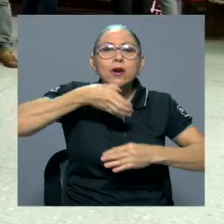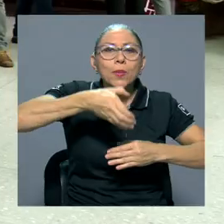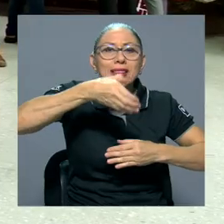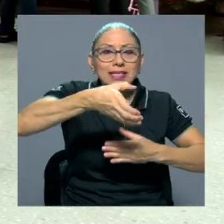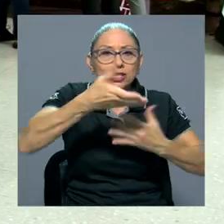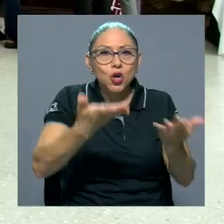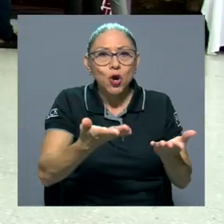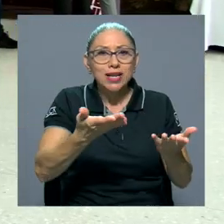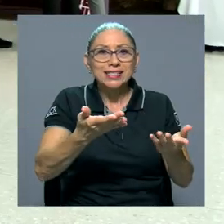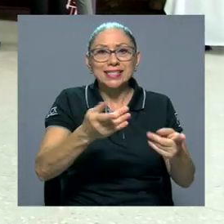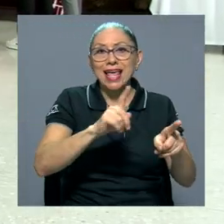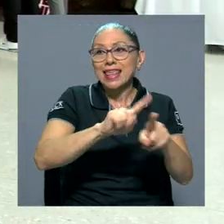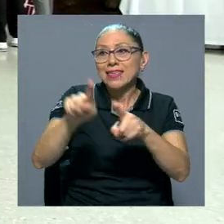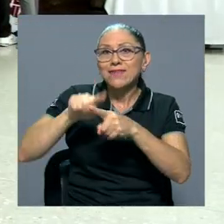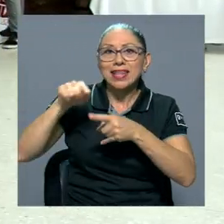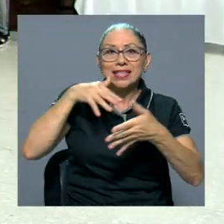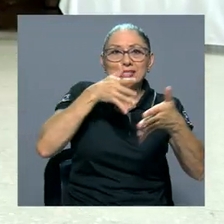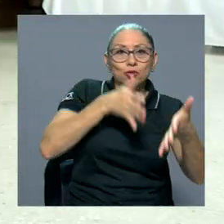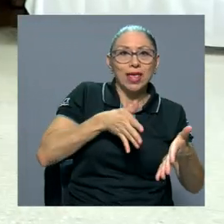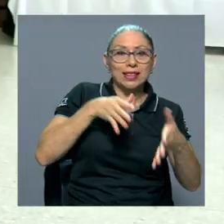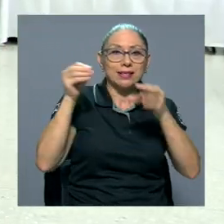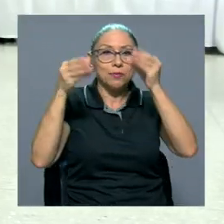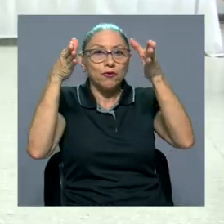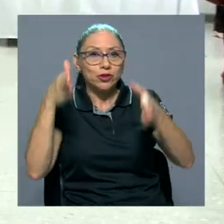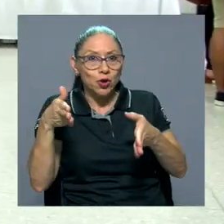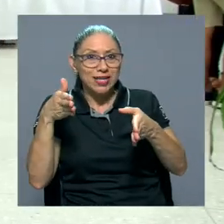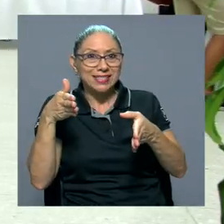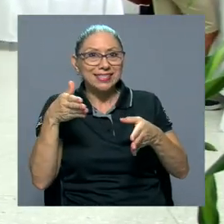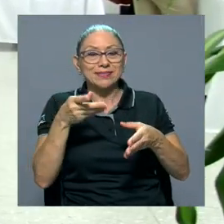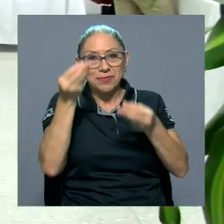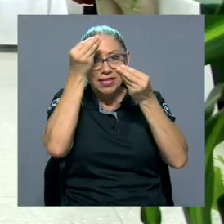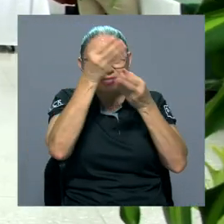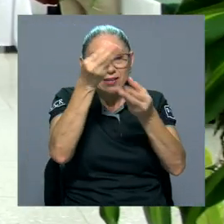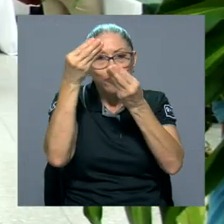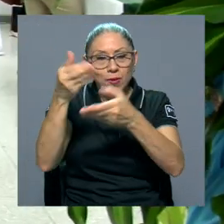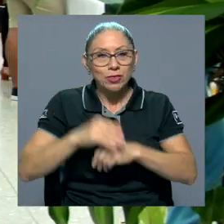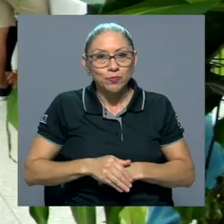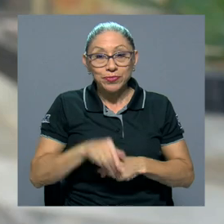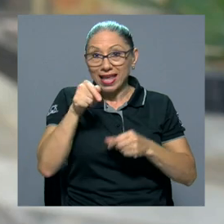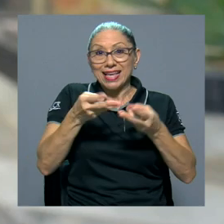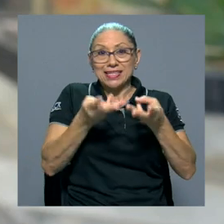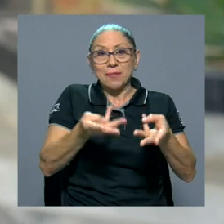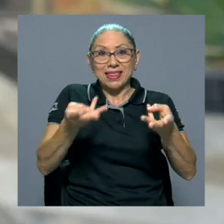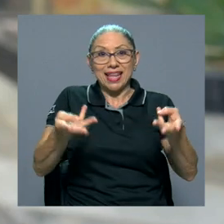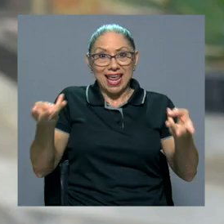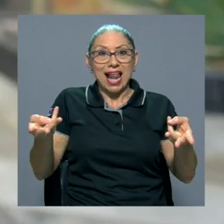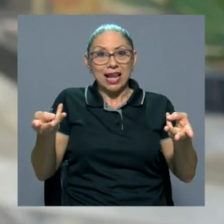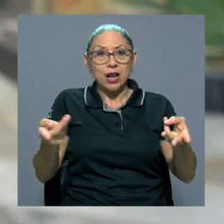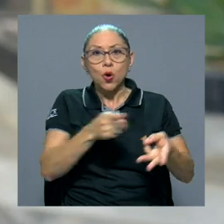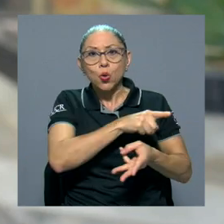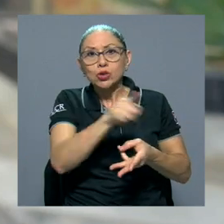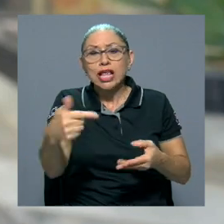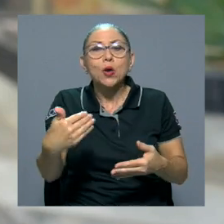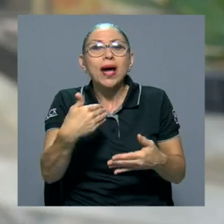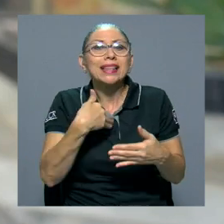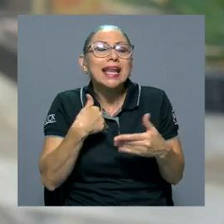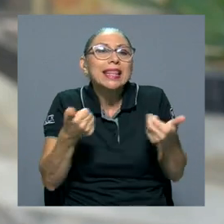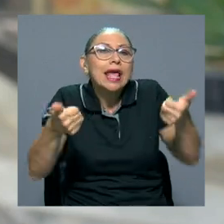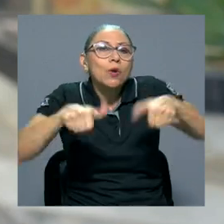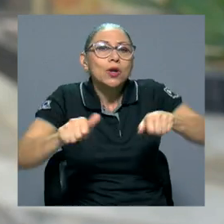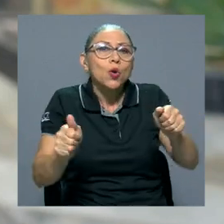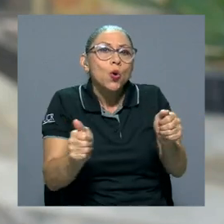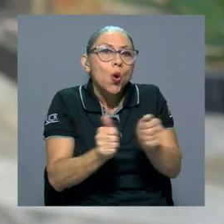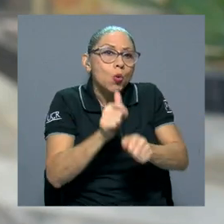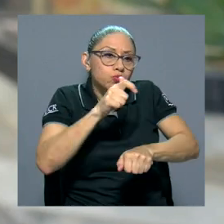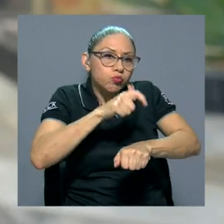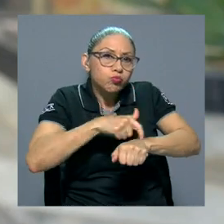que profesores y estudiantes de cada una de las carreras les estén informando. Este material va a estar disponible según un cronograma que